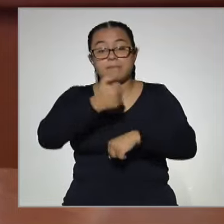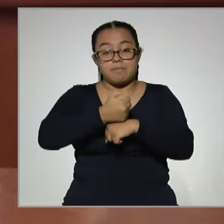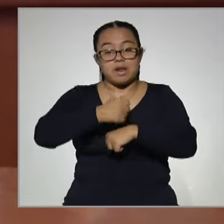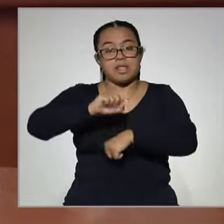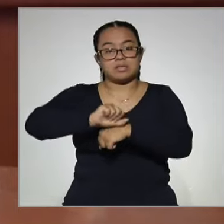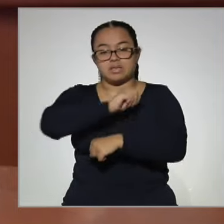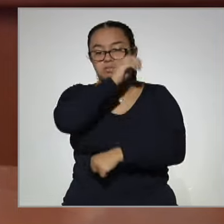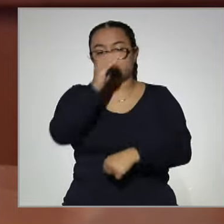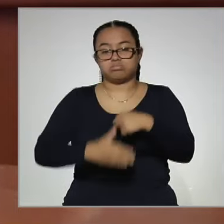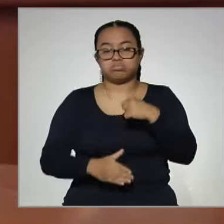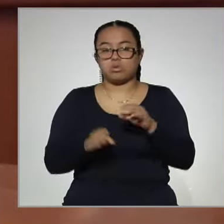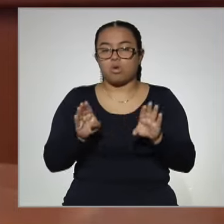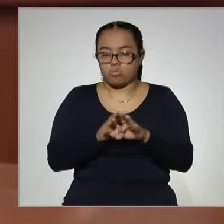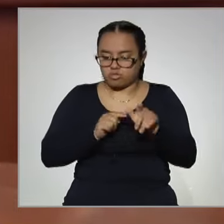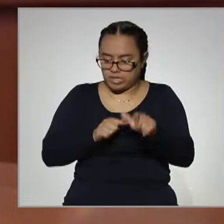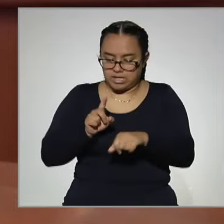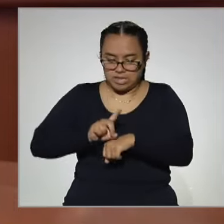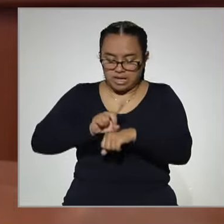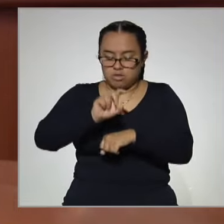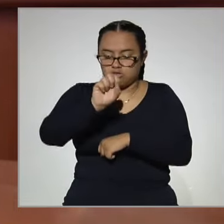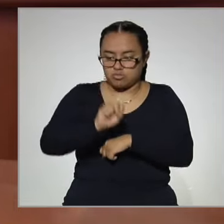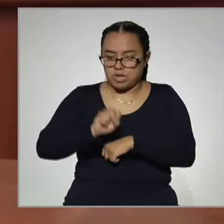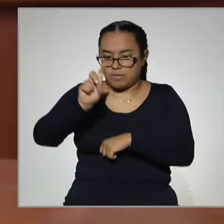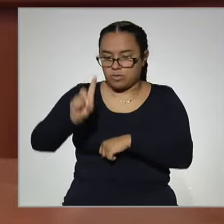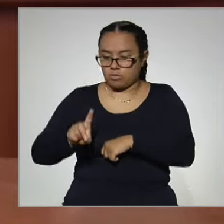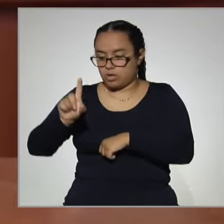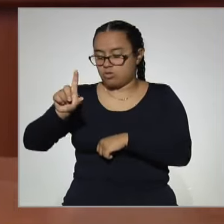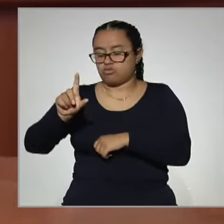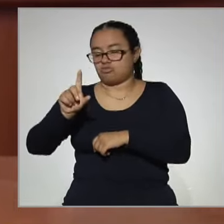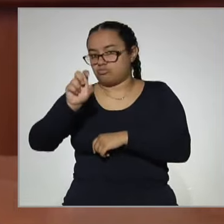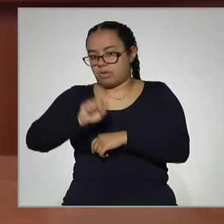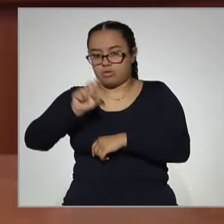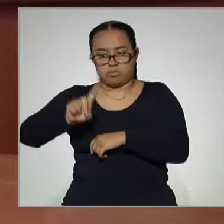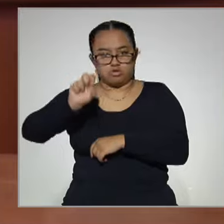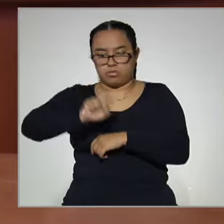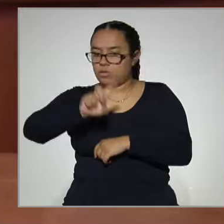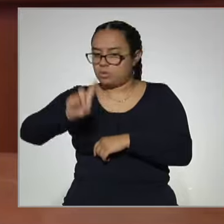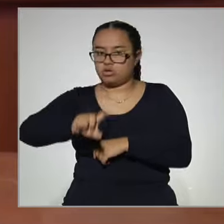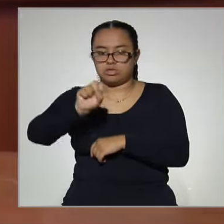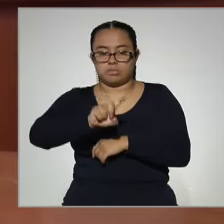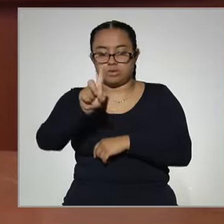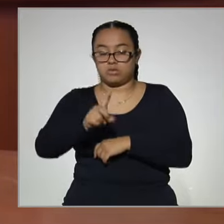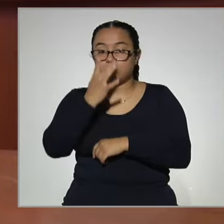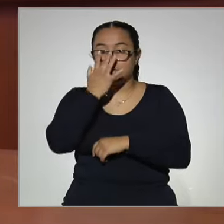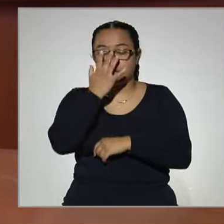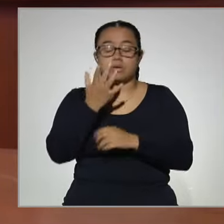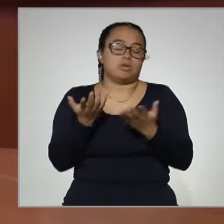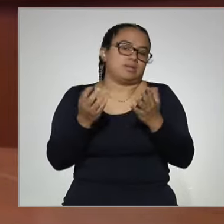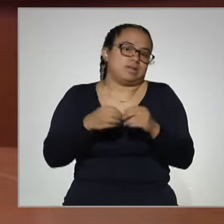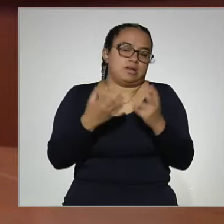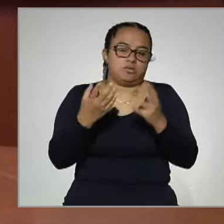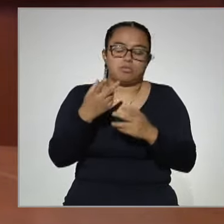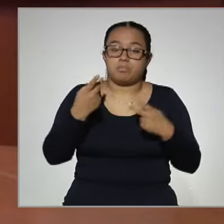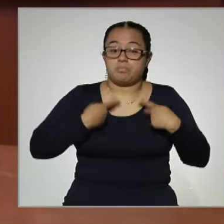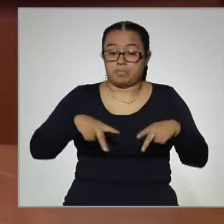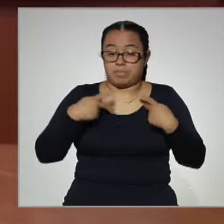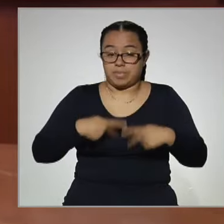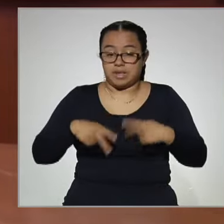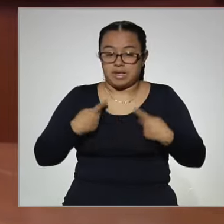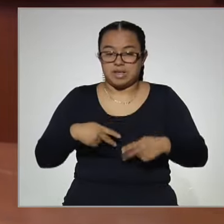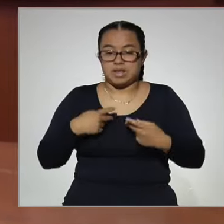secundaria, de manera constante los fines de semana dedicados. Por supuesto, una persona que tiene menos